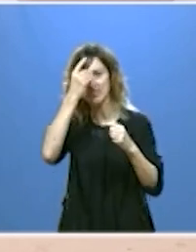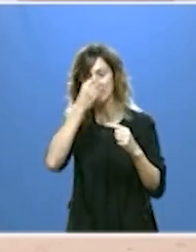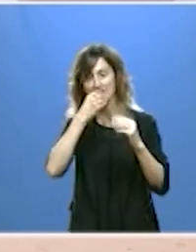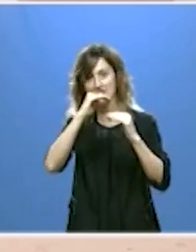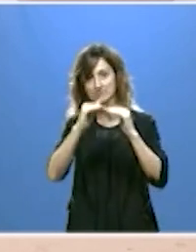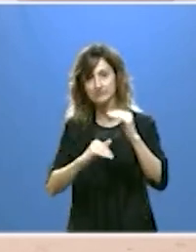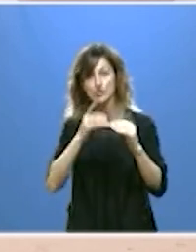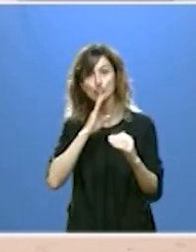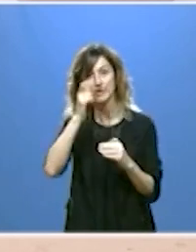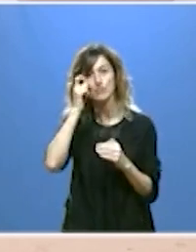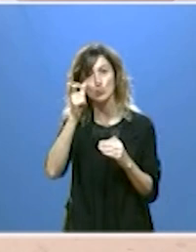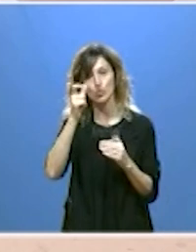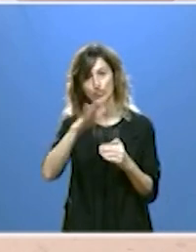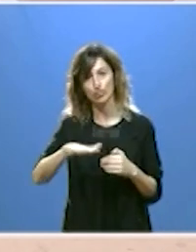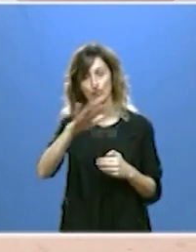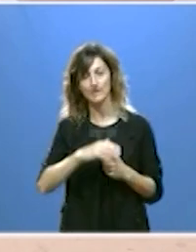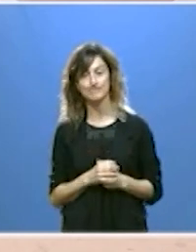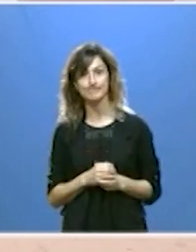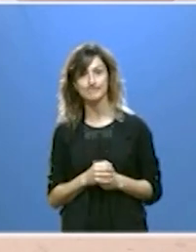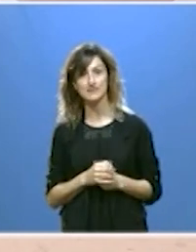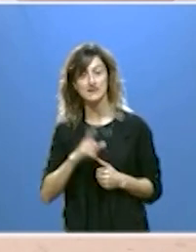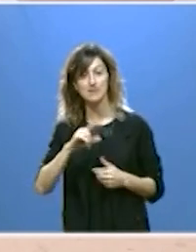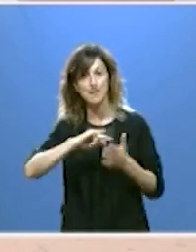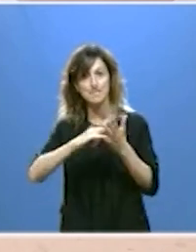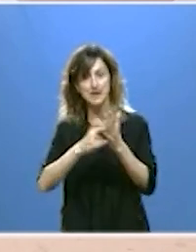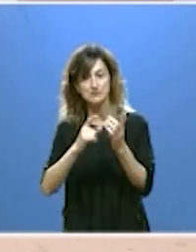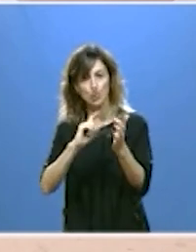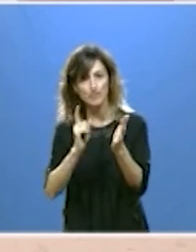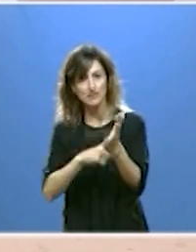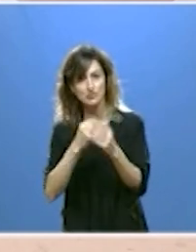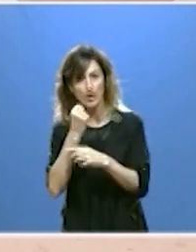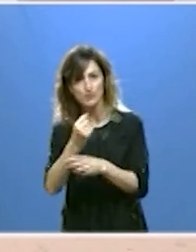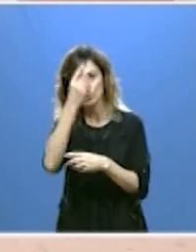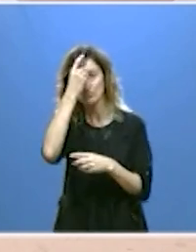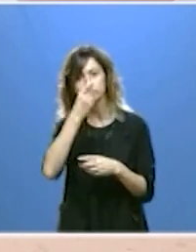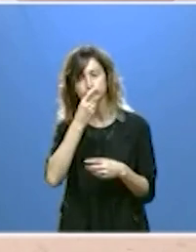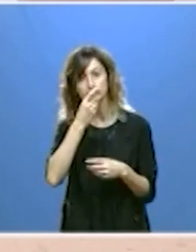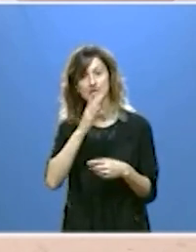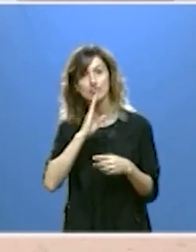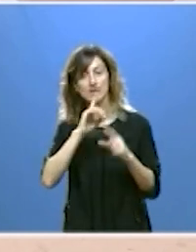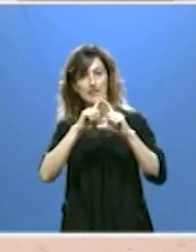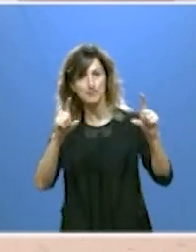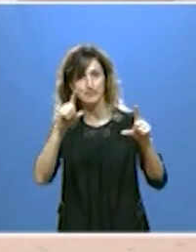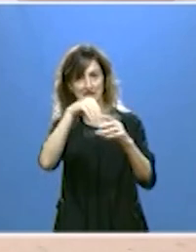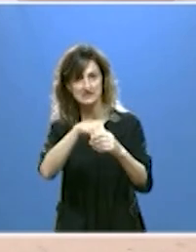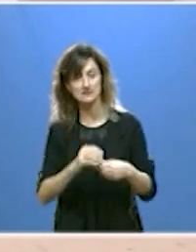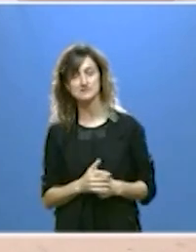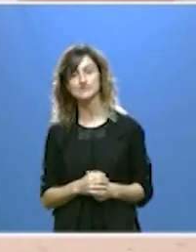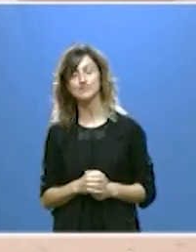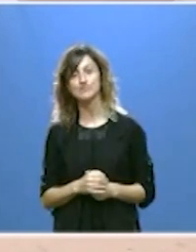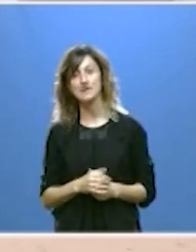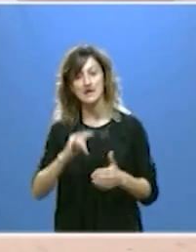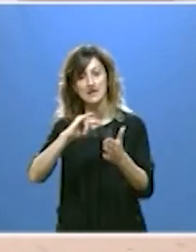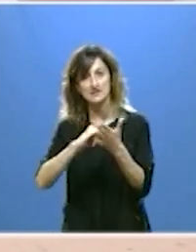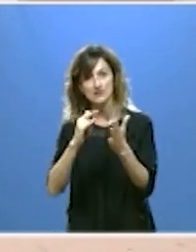en el mundo rural vamos a desarrollar un plan integral de apoyo a la digitalización empresarial utilizando las